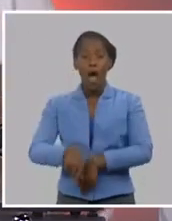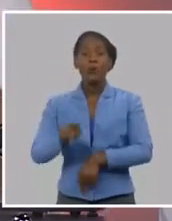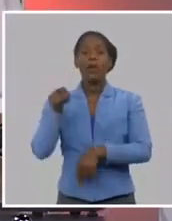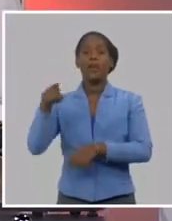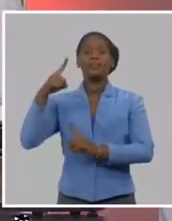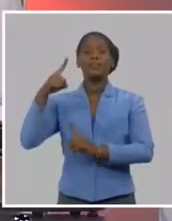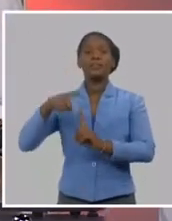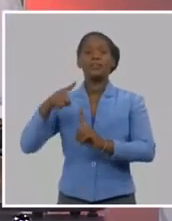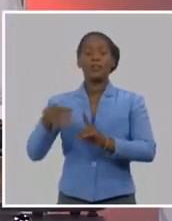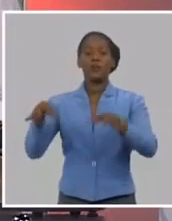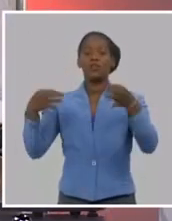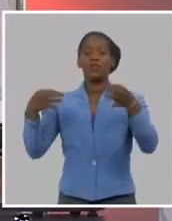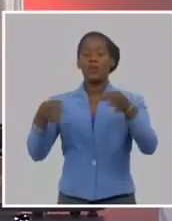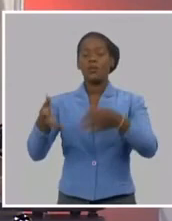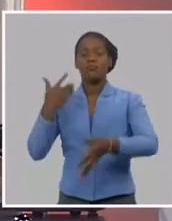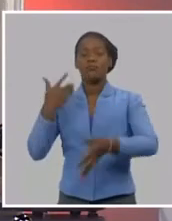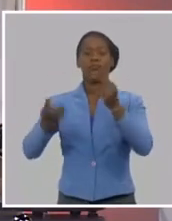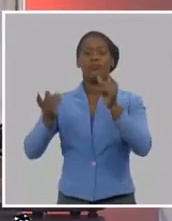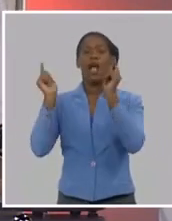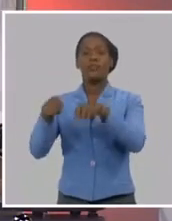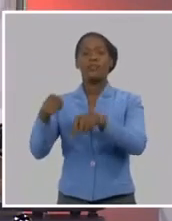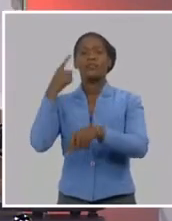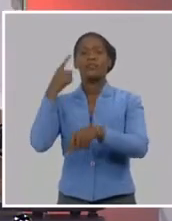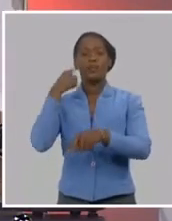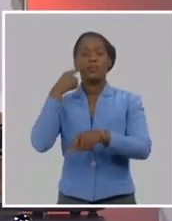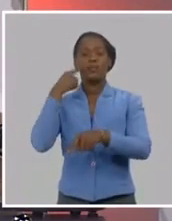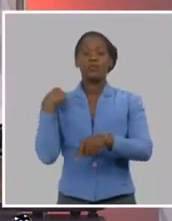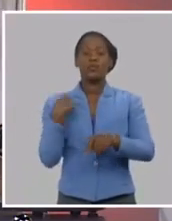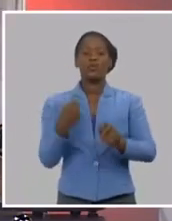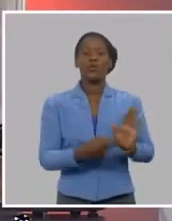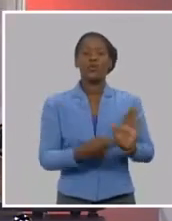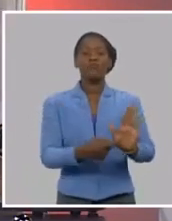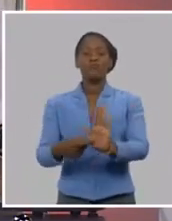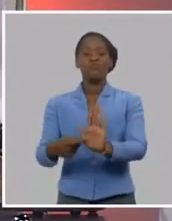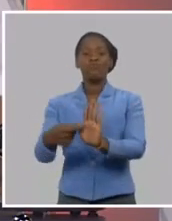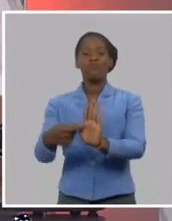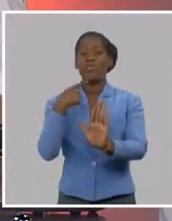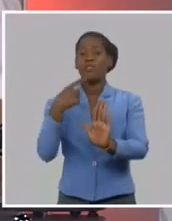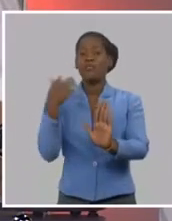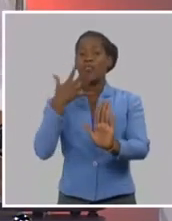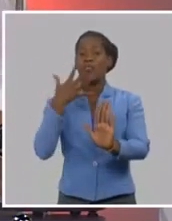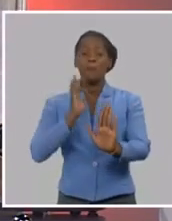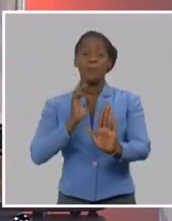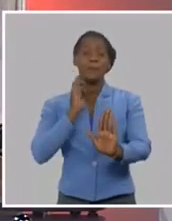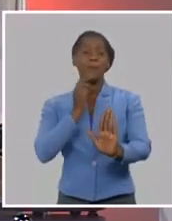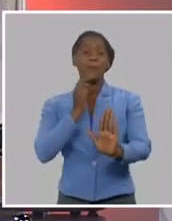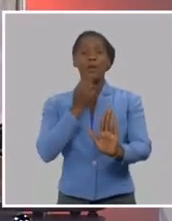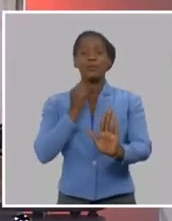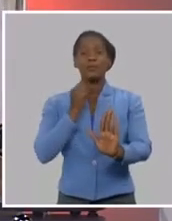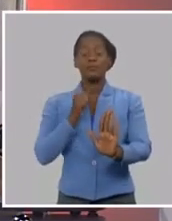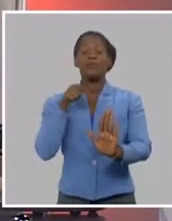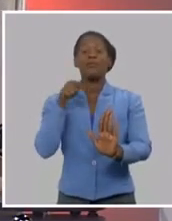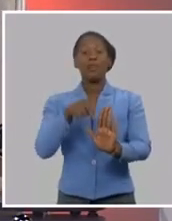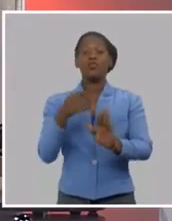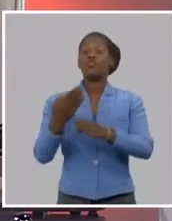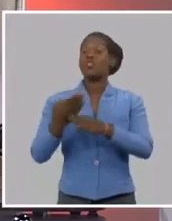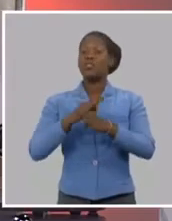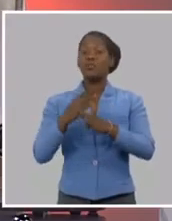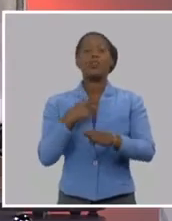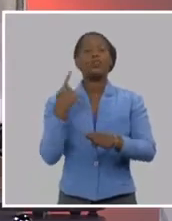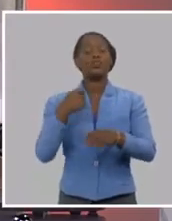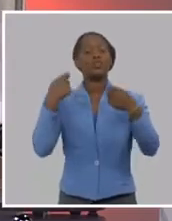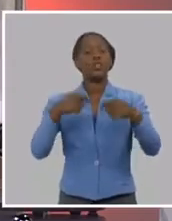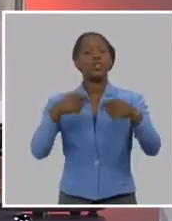lo que estaba hablando Luis, también, la unidad posible, la unidad, que hay que ir buscando, la unidad, que hay que ir construyendo, y donde el